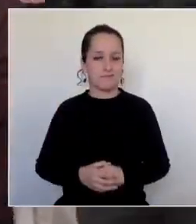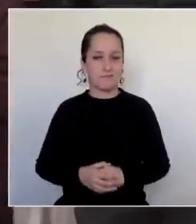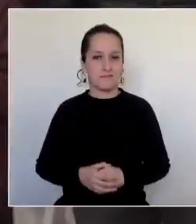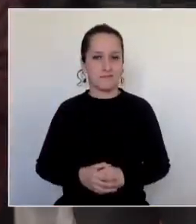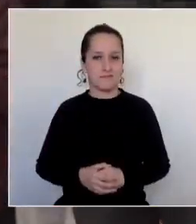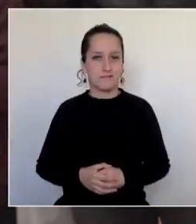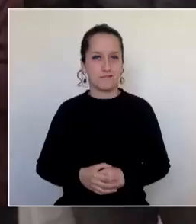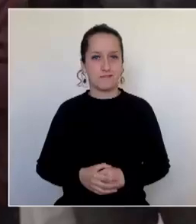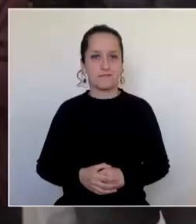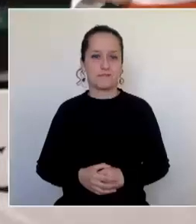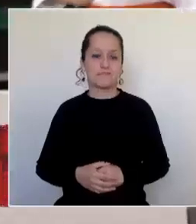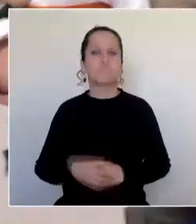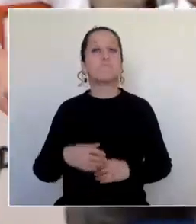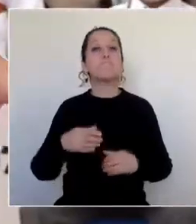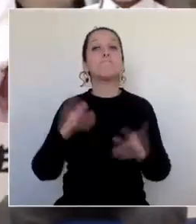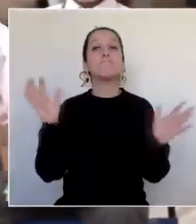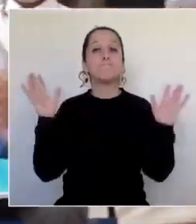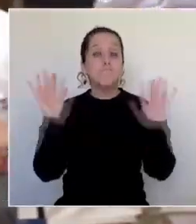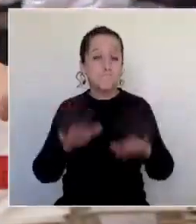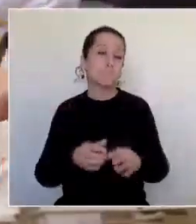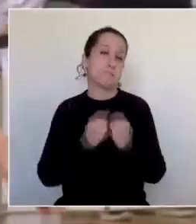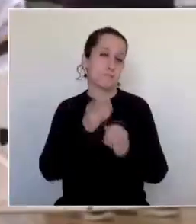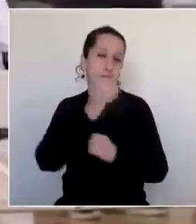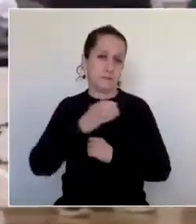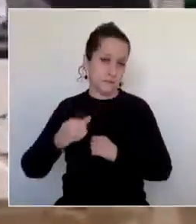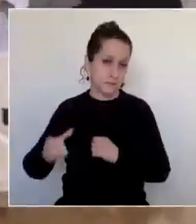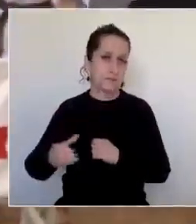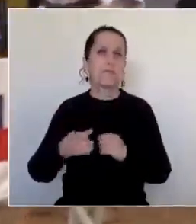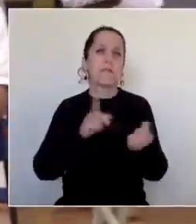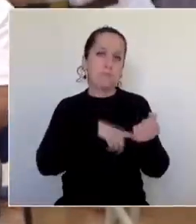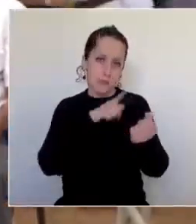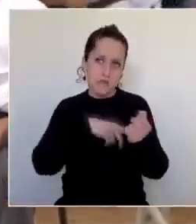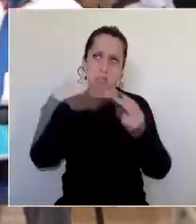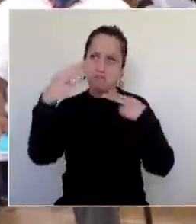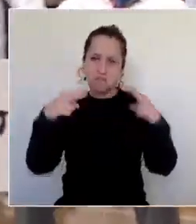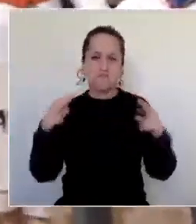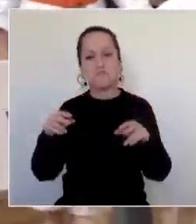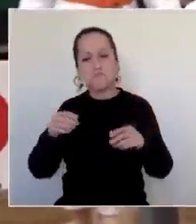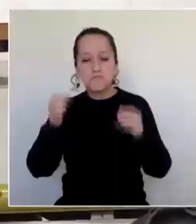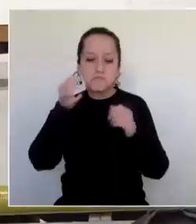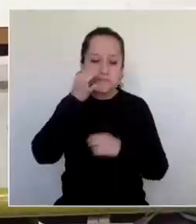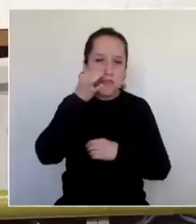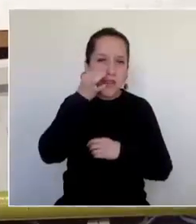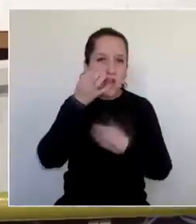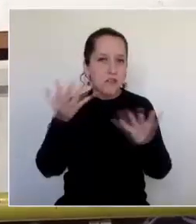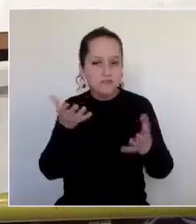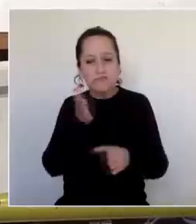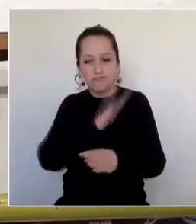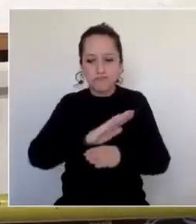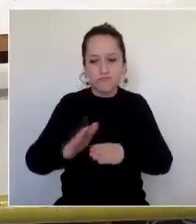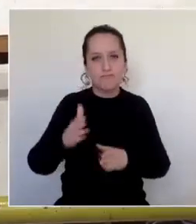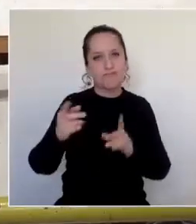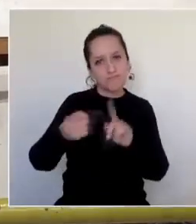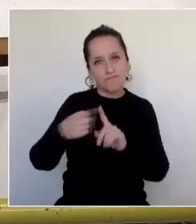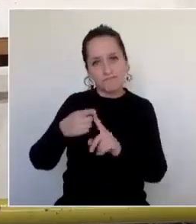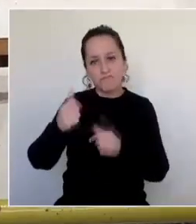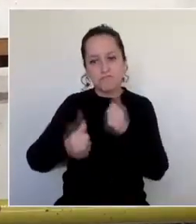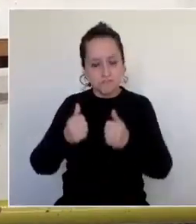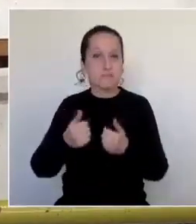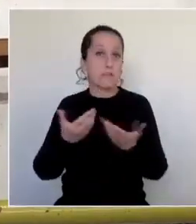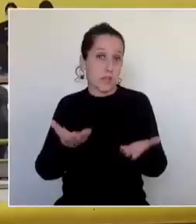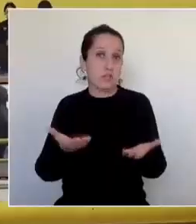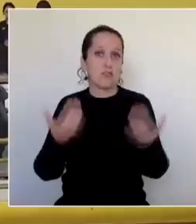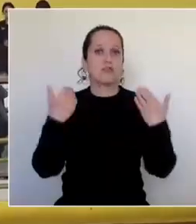La actividad congregó a cientos de participantes y sus familias quienes disfrutaron de las artes marciales y pusieron en